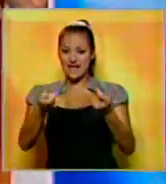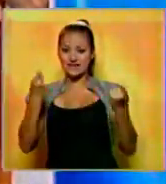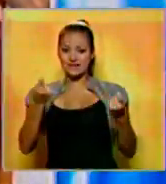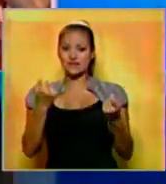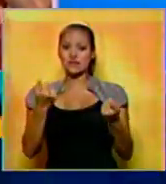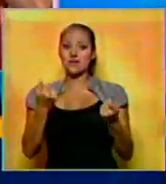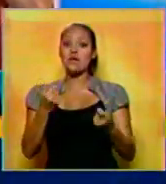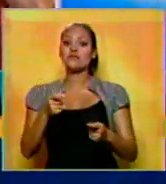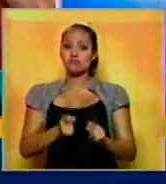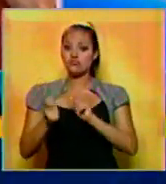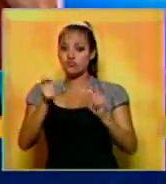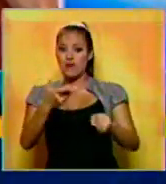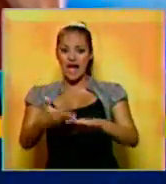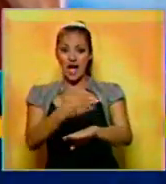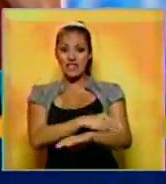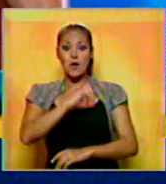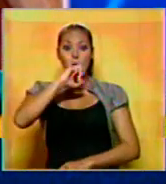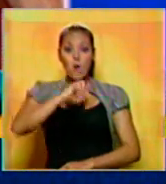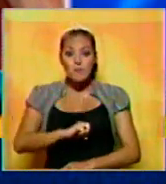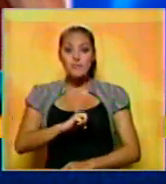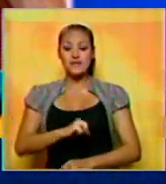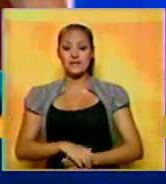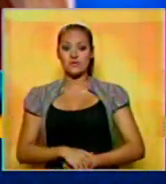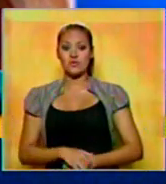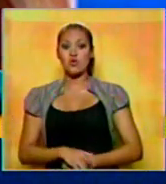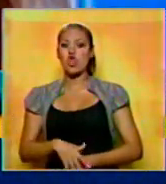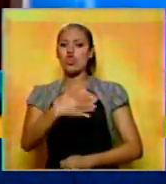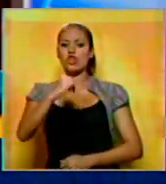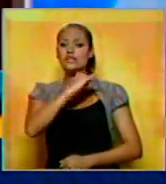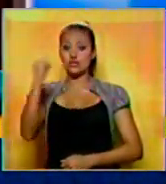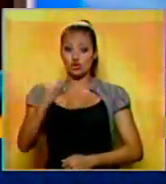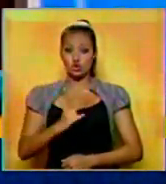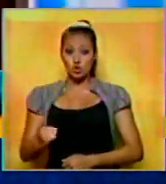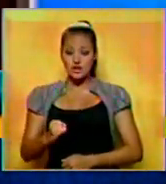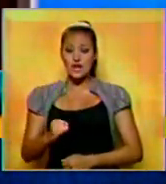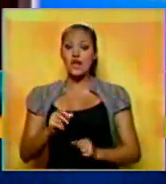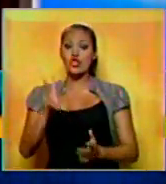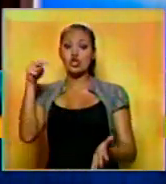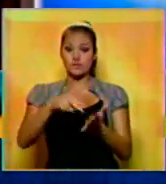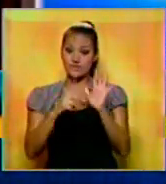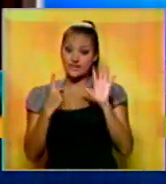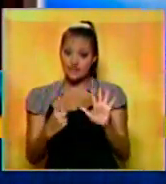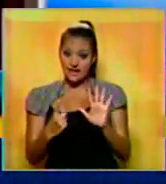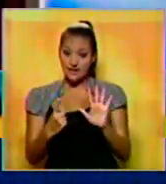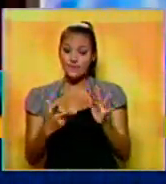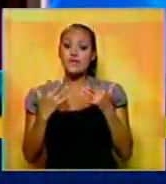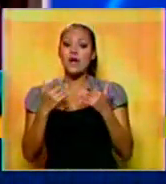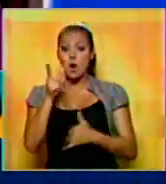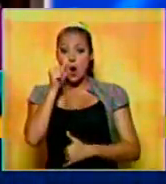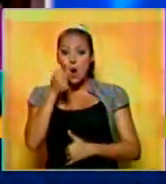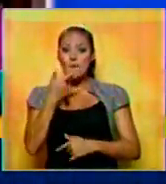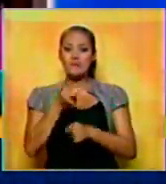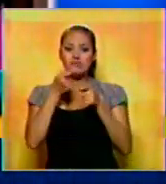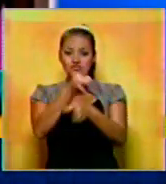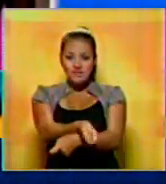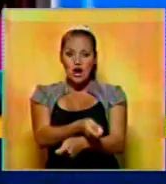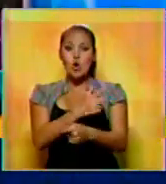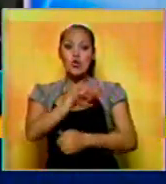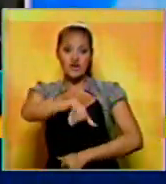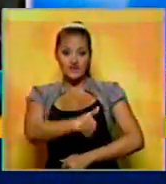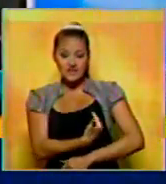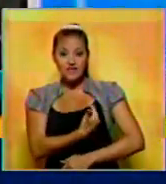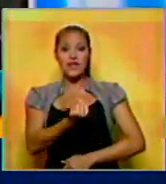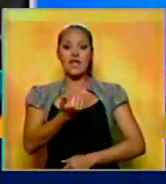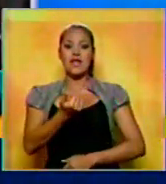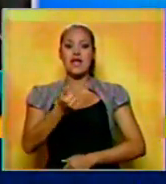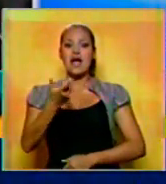Azuaje ocupaba el cargo de obispo del Vigía San Carlos en el Estado Zulia desde 2006. Es licenciado en Teología Fundamental por